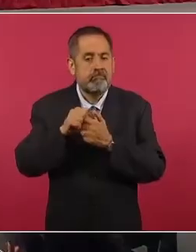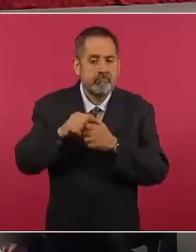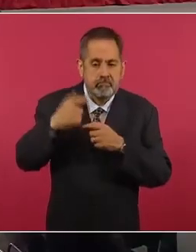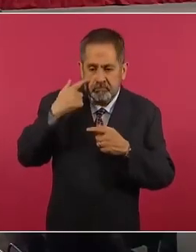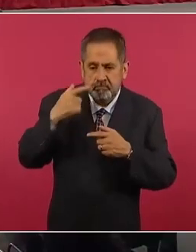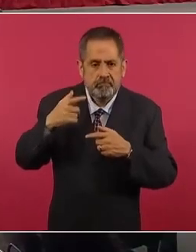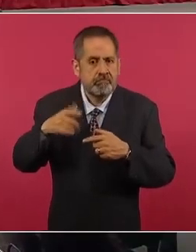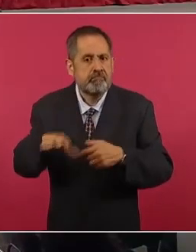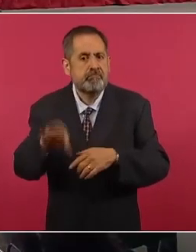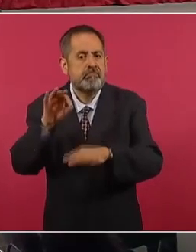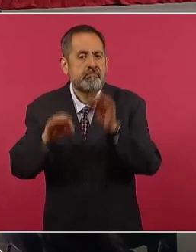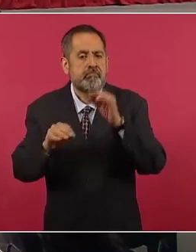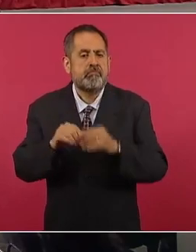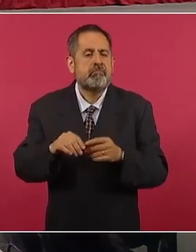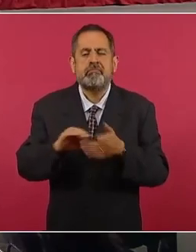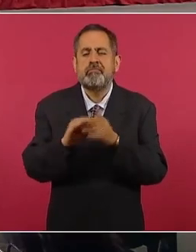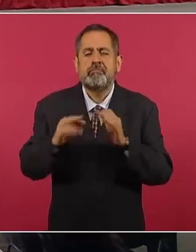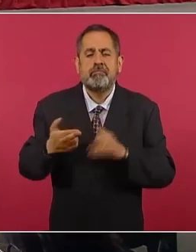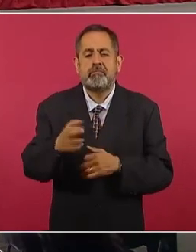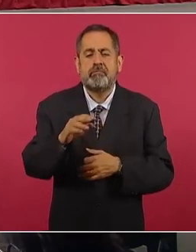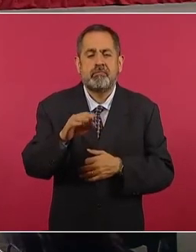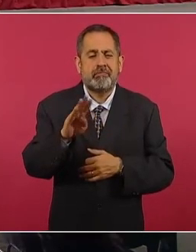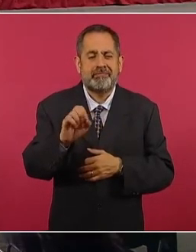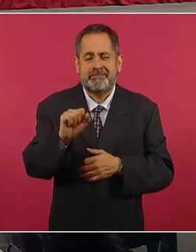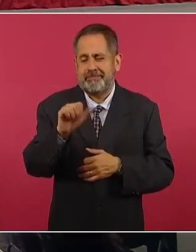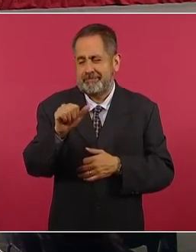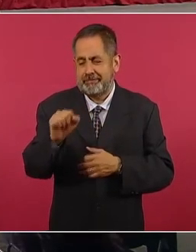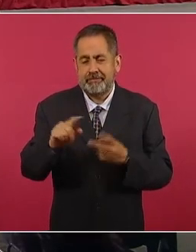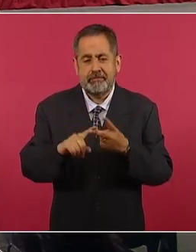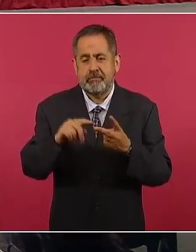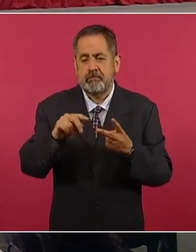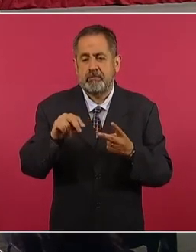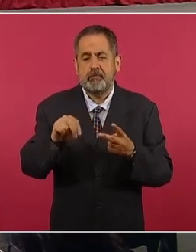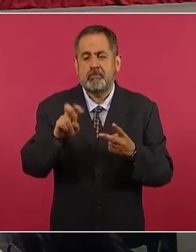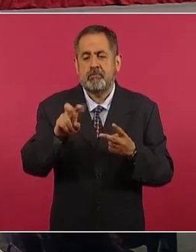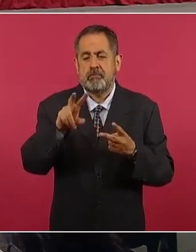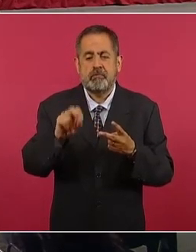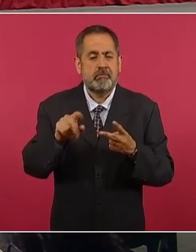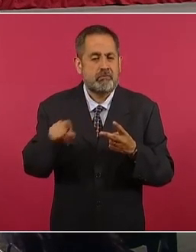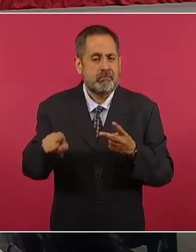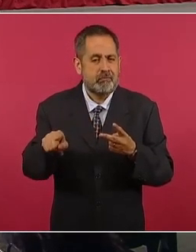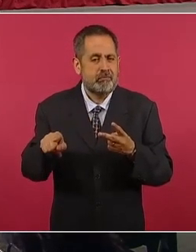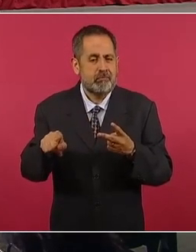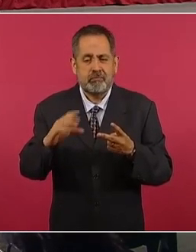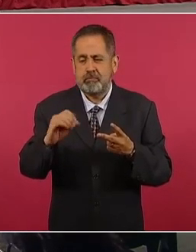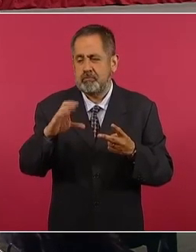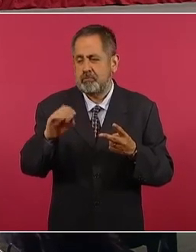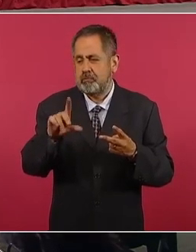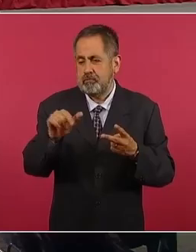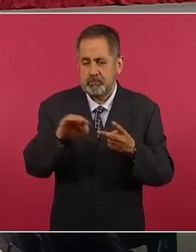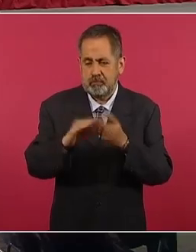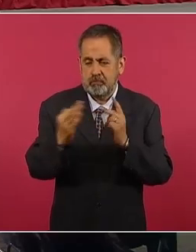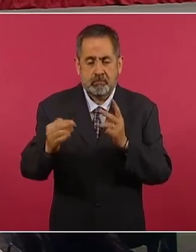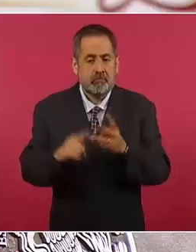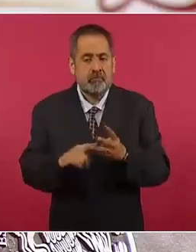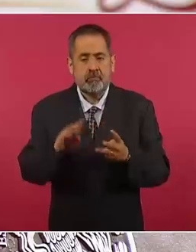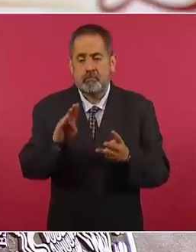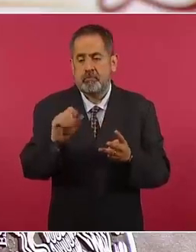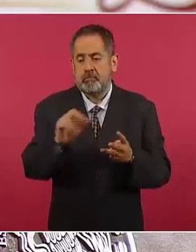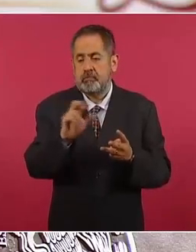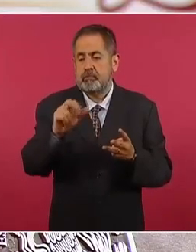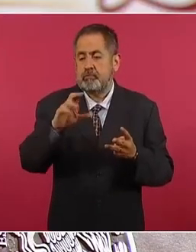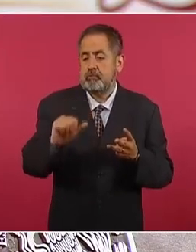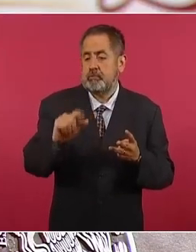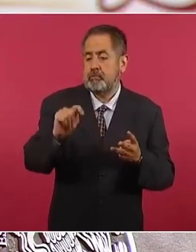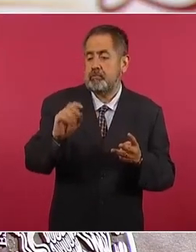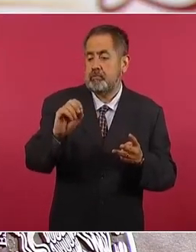muchachos, en la ribera del río Balsas y en la laguna del Nuevo Balsas, en Azcala, municipio de Cocula, en la barranca de Tonalapa,